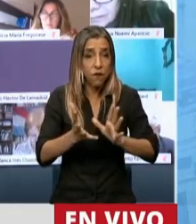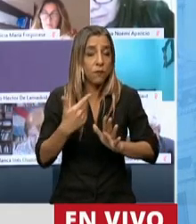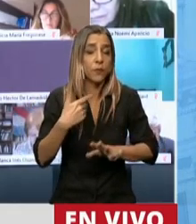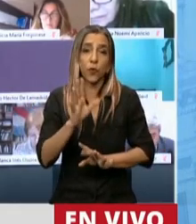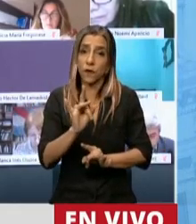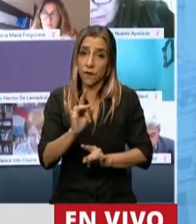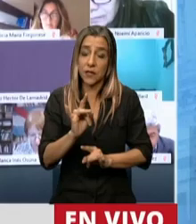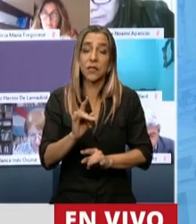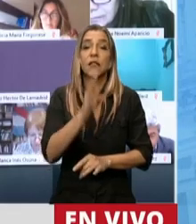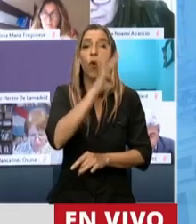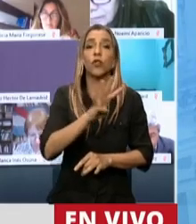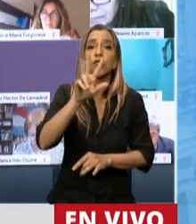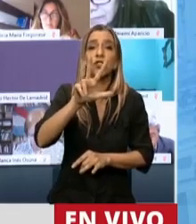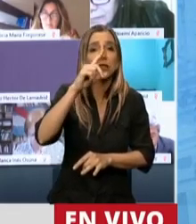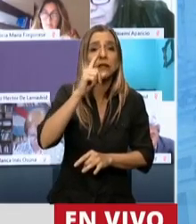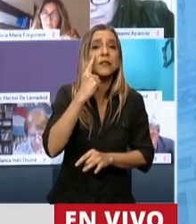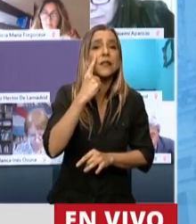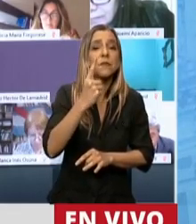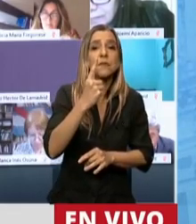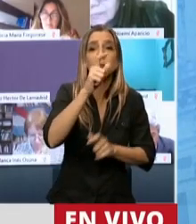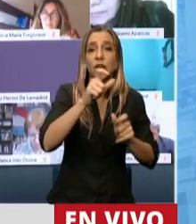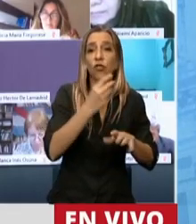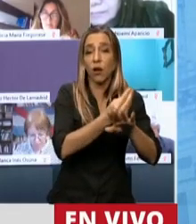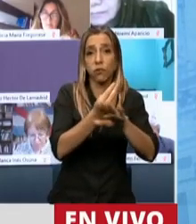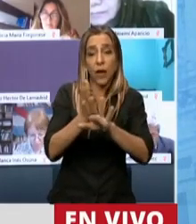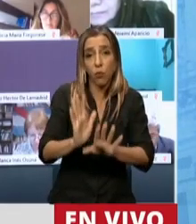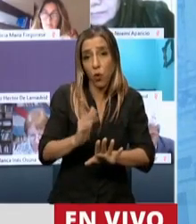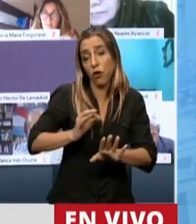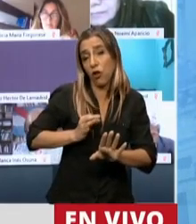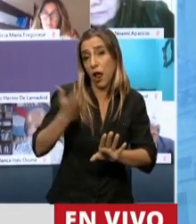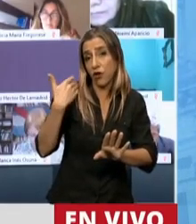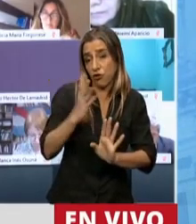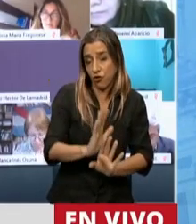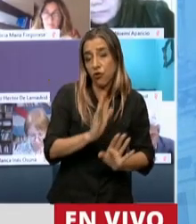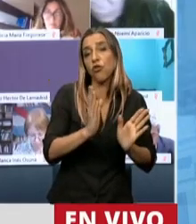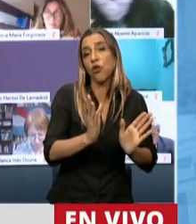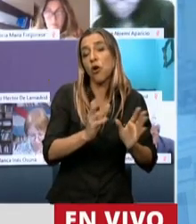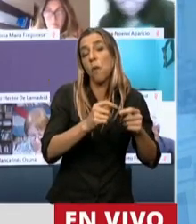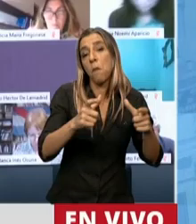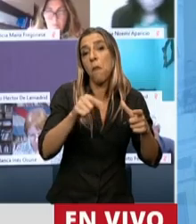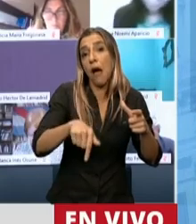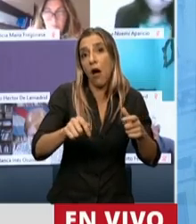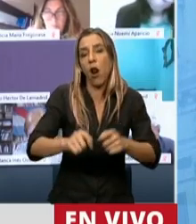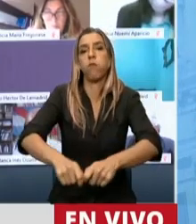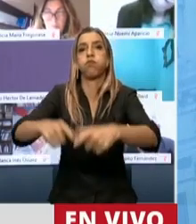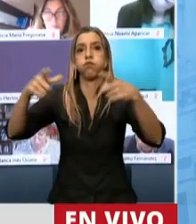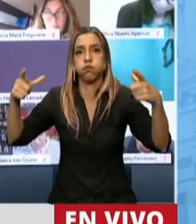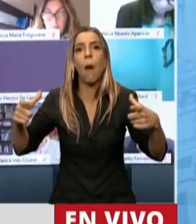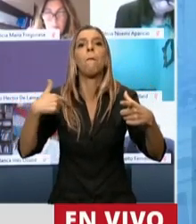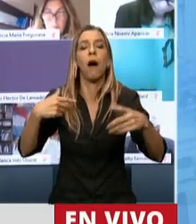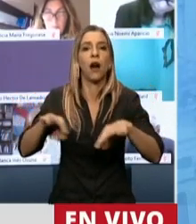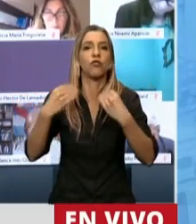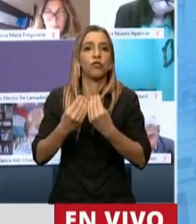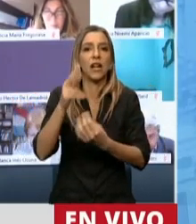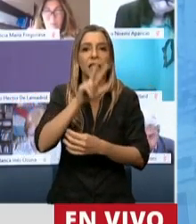437.000 empleados actuales, 2019 por lo menos fue lo que se robó, 2019, incrementar en 340.000 más para